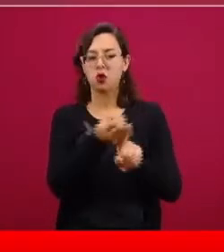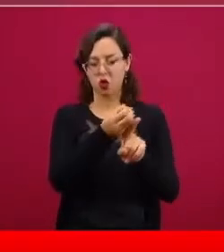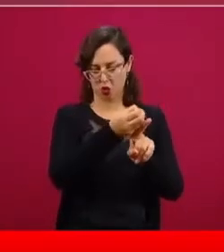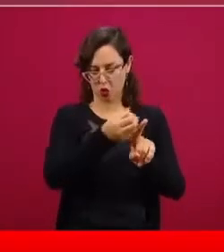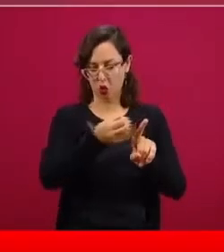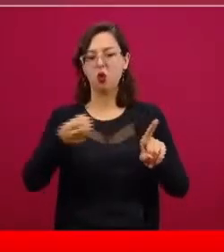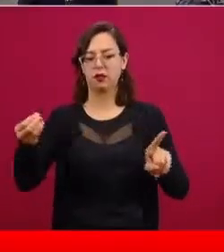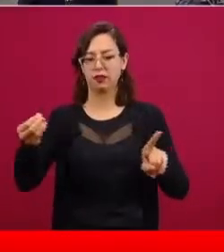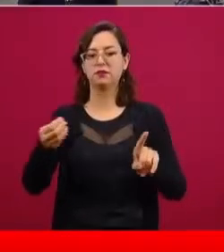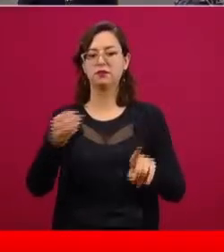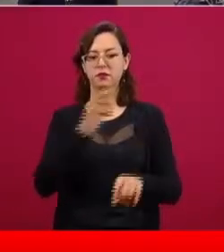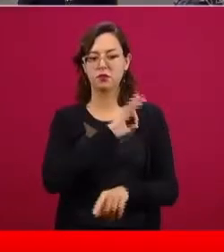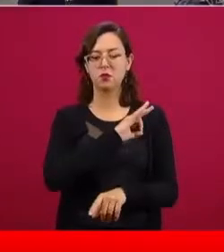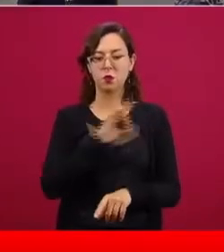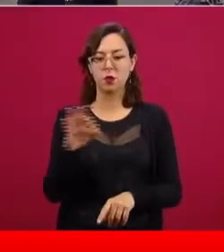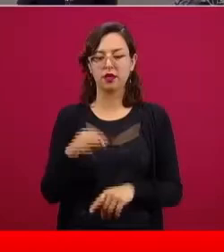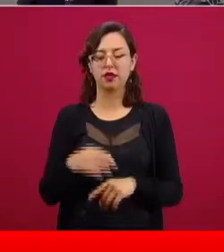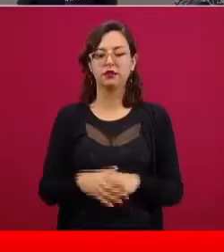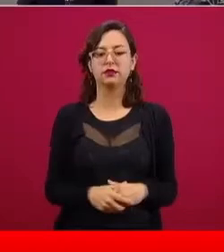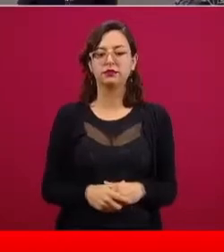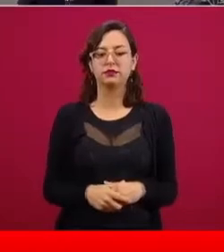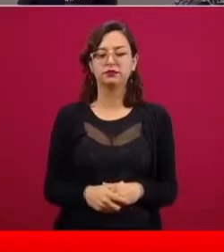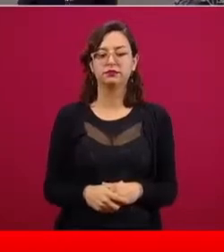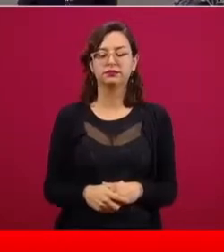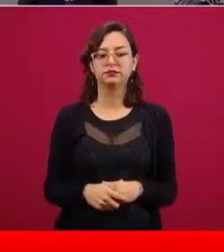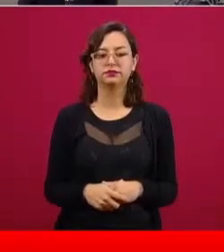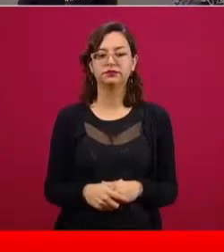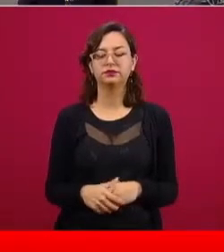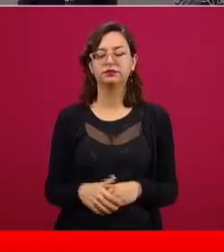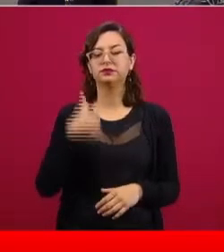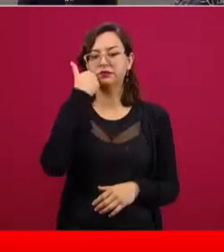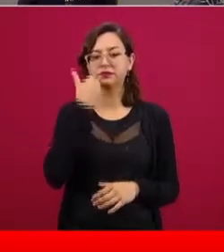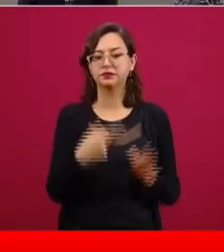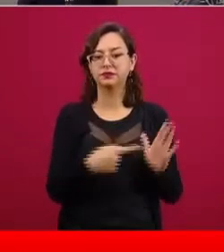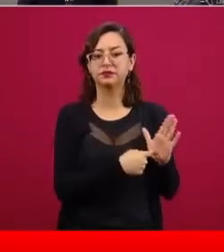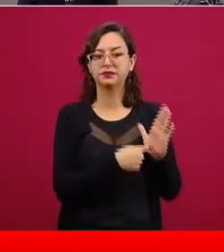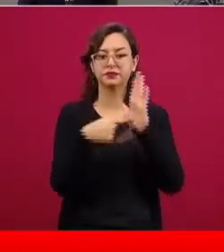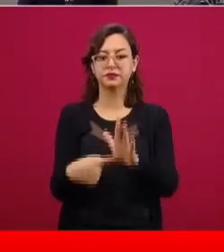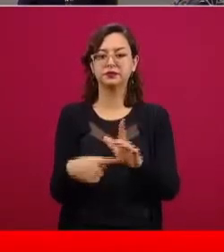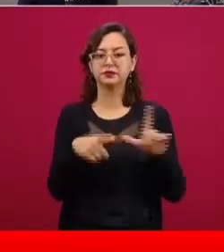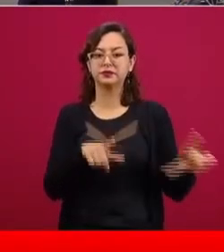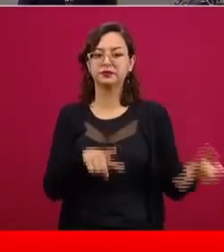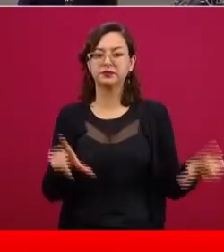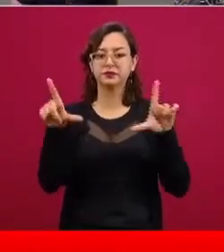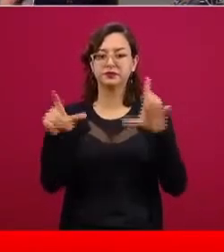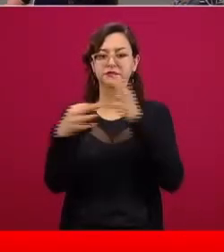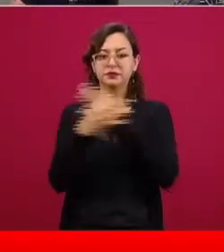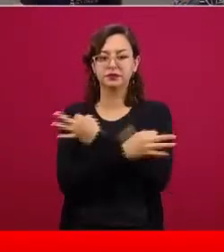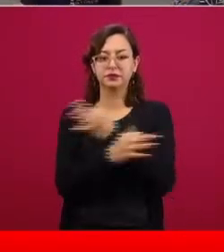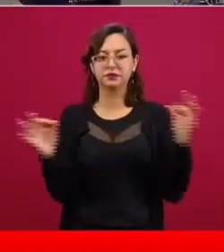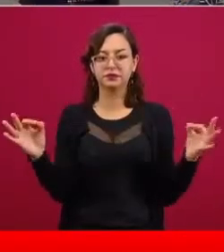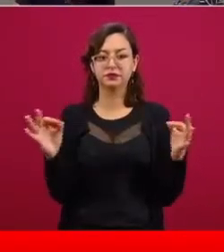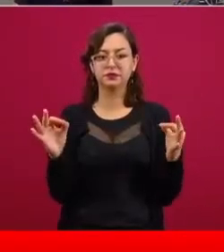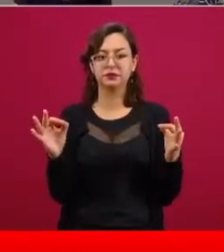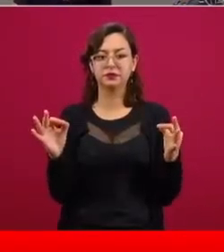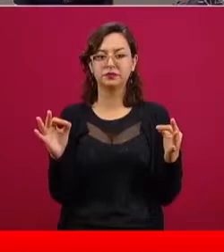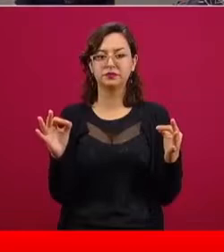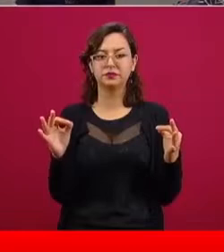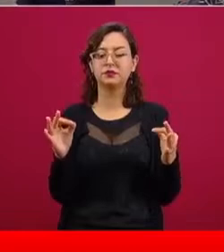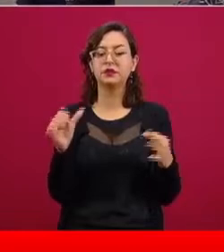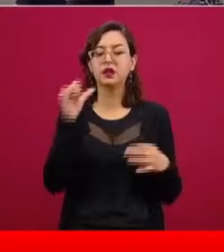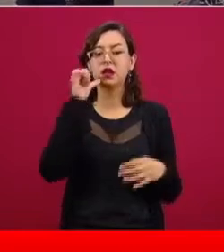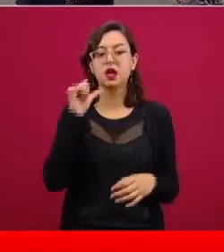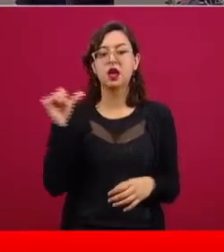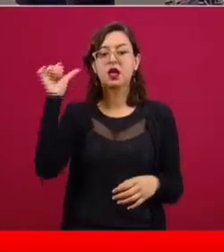más favorables. Quisiera compartir de manera breve el comunicado técnico y lo que ayer